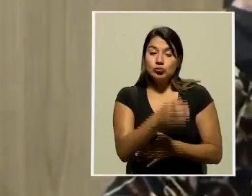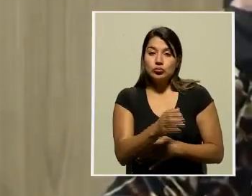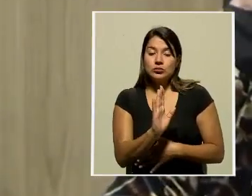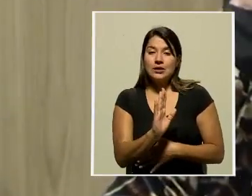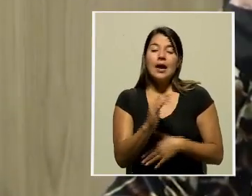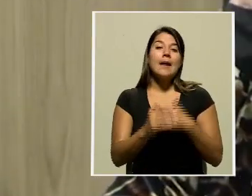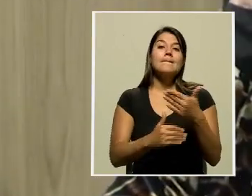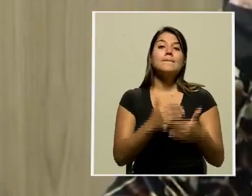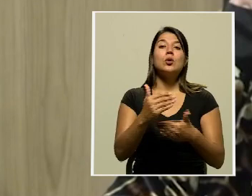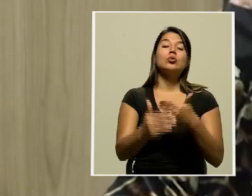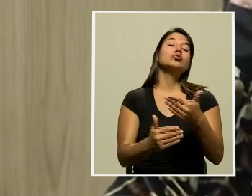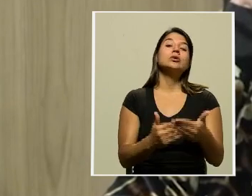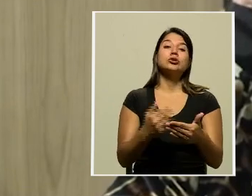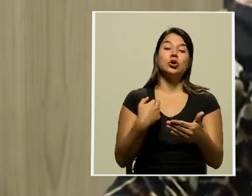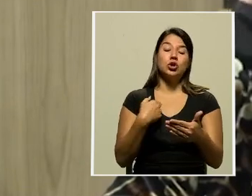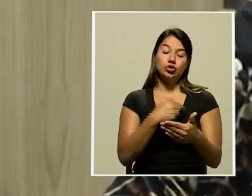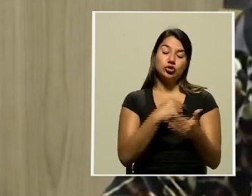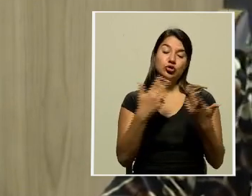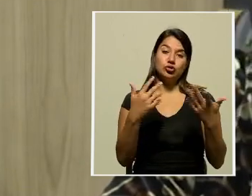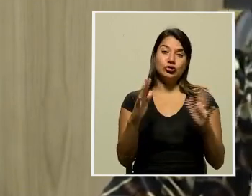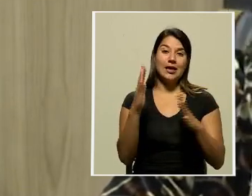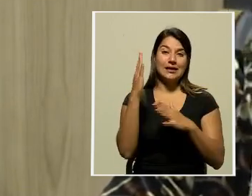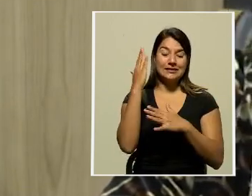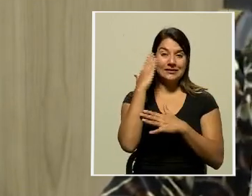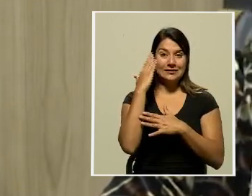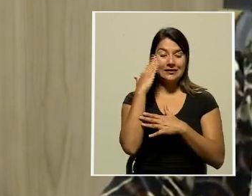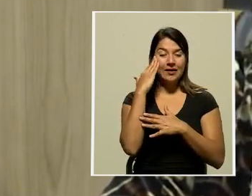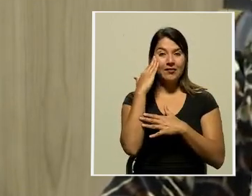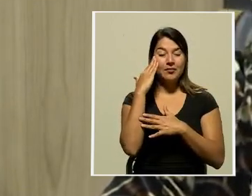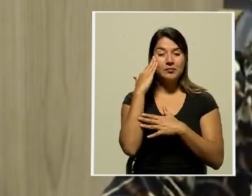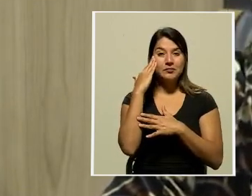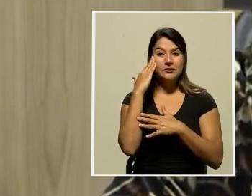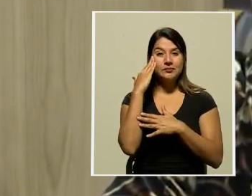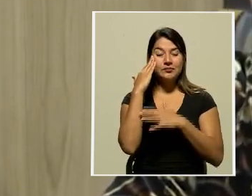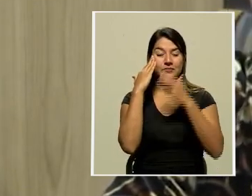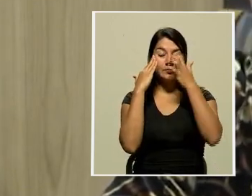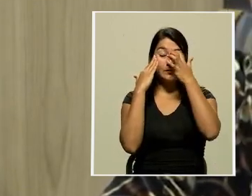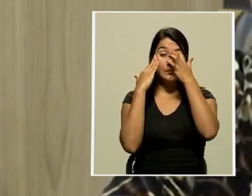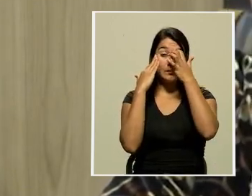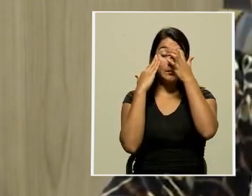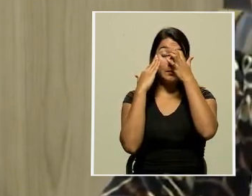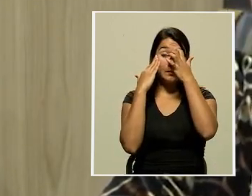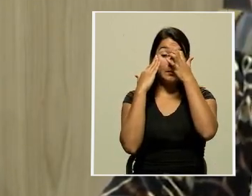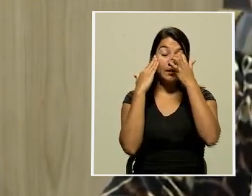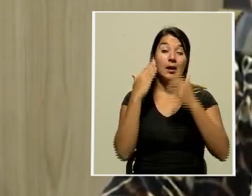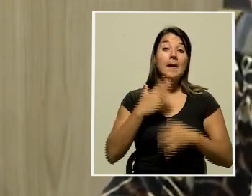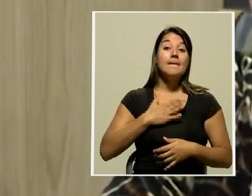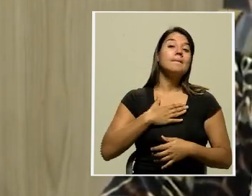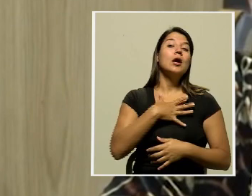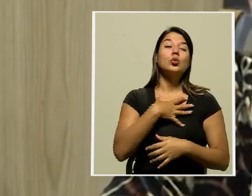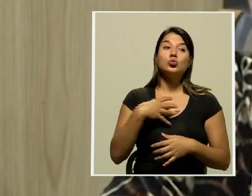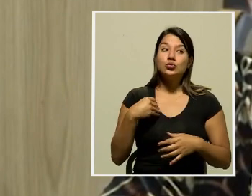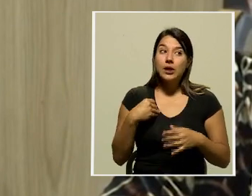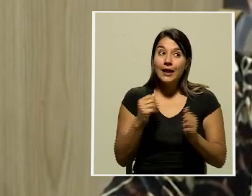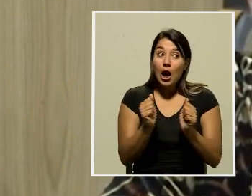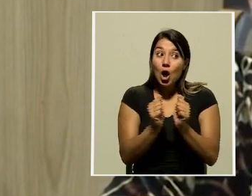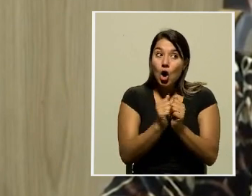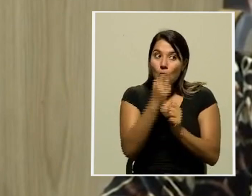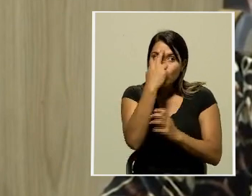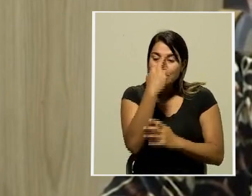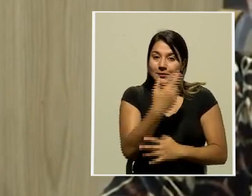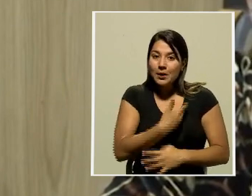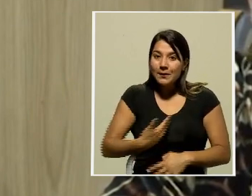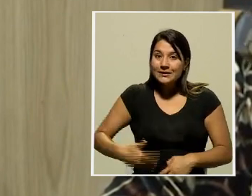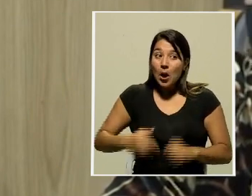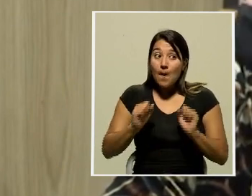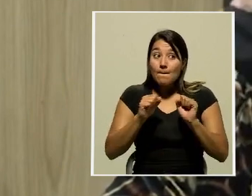el proceso que conocemos que debe seguir este tema, me gustaría, con todo respeto, presidente, que lo